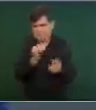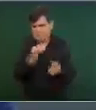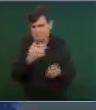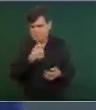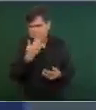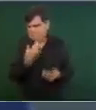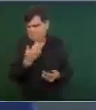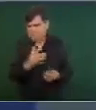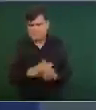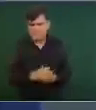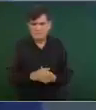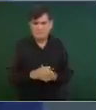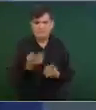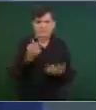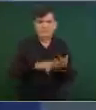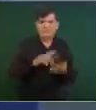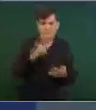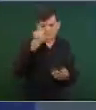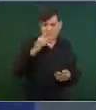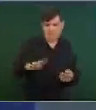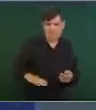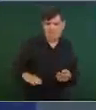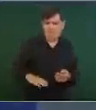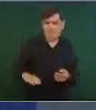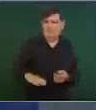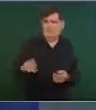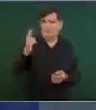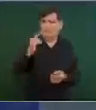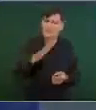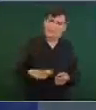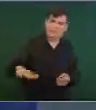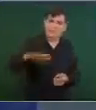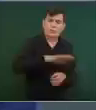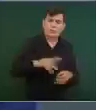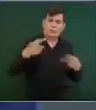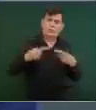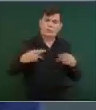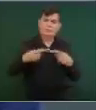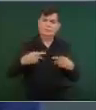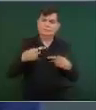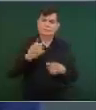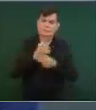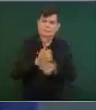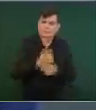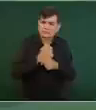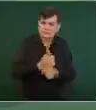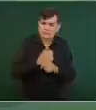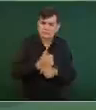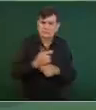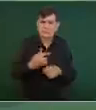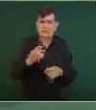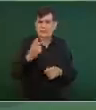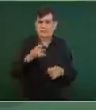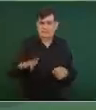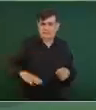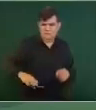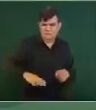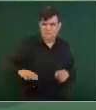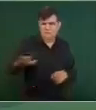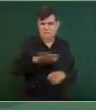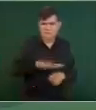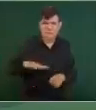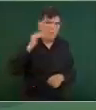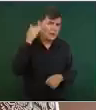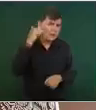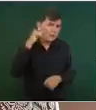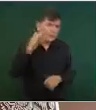Además, es en beneficio de la población afectada. Es en beneficio de Acapulco.